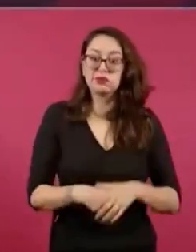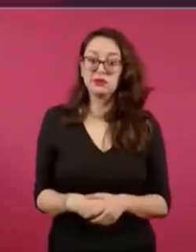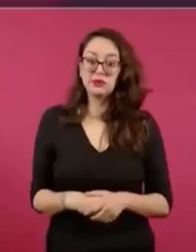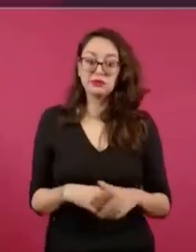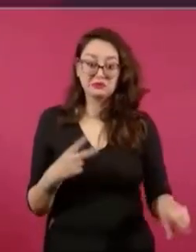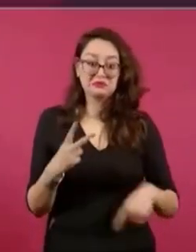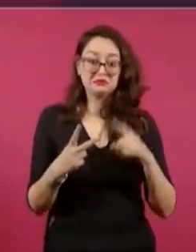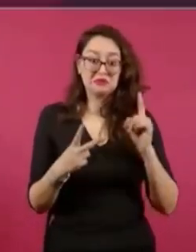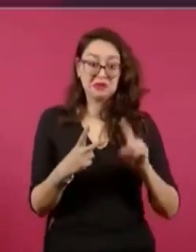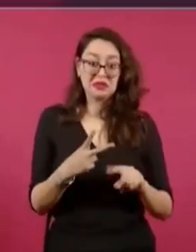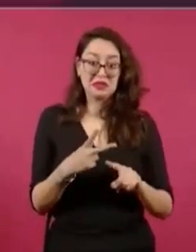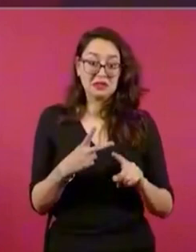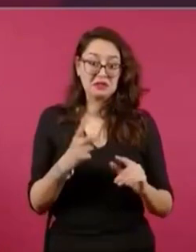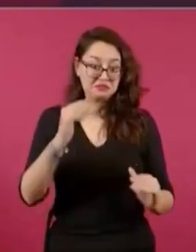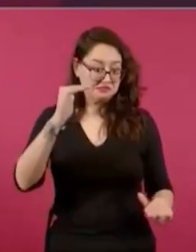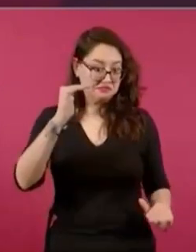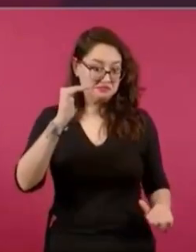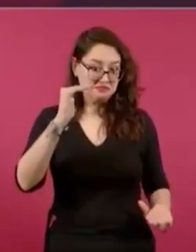desigualdad.